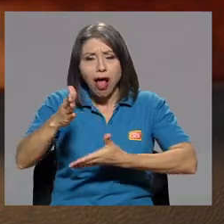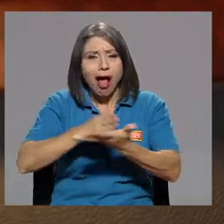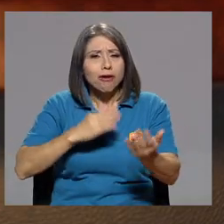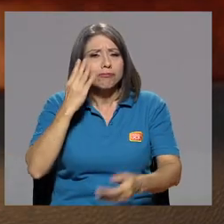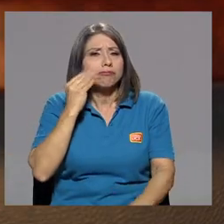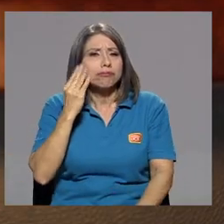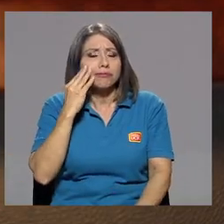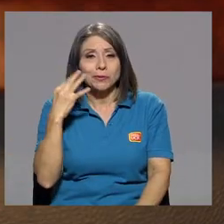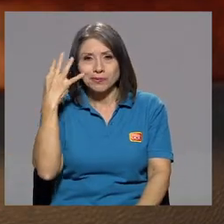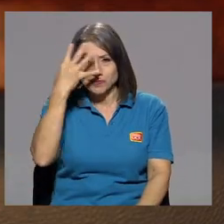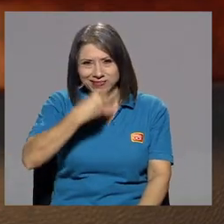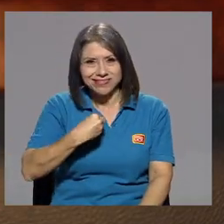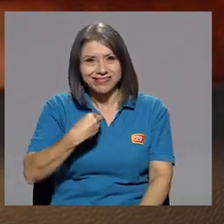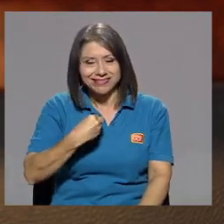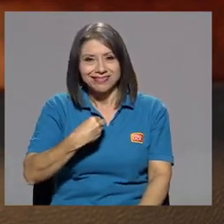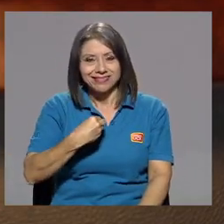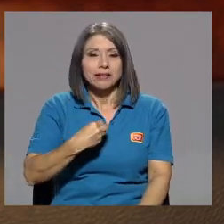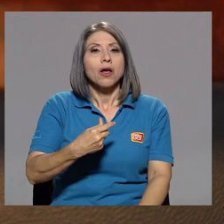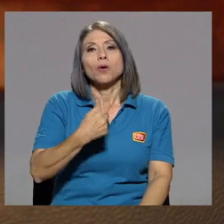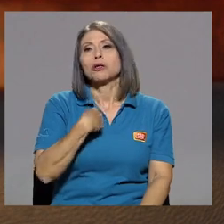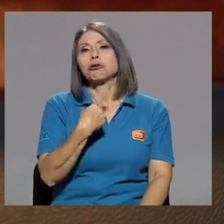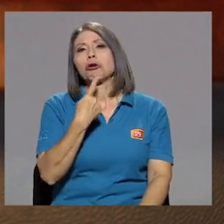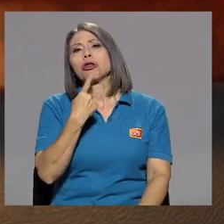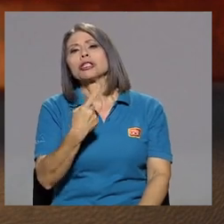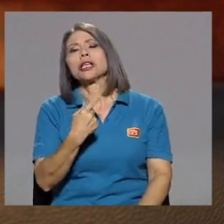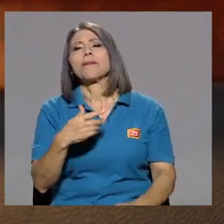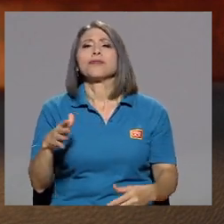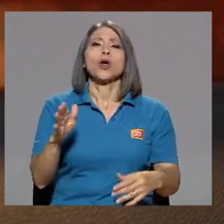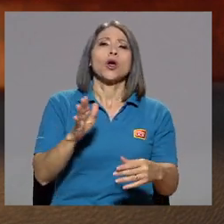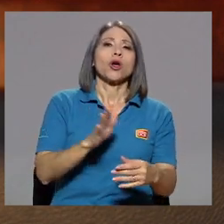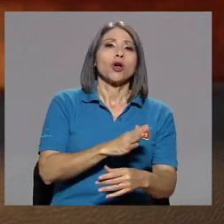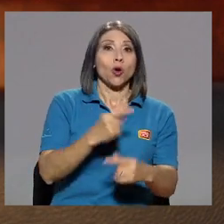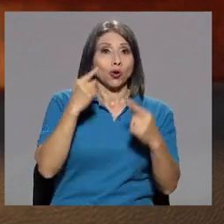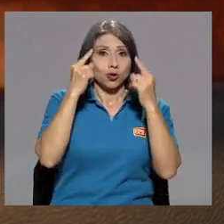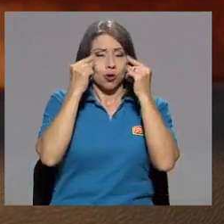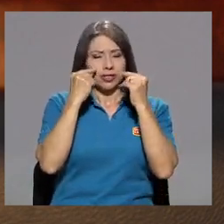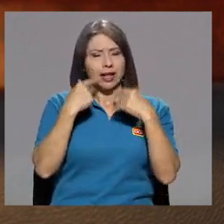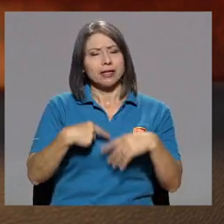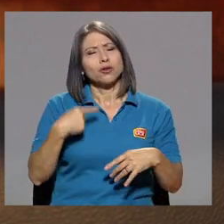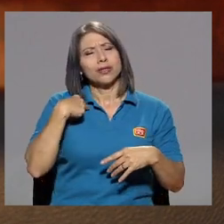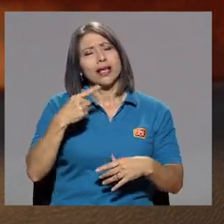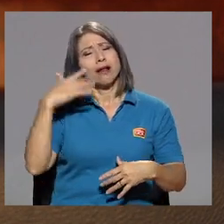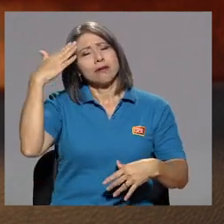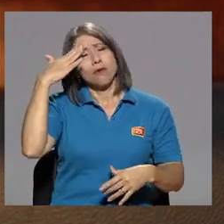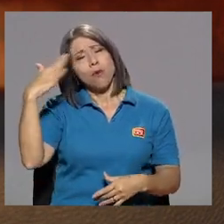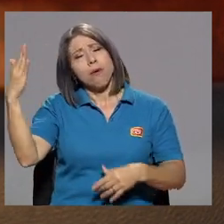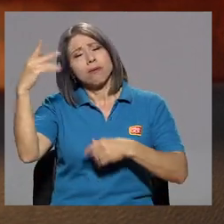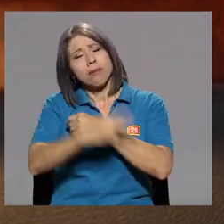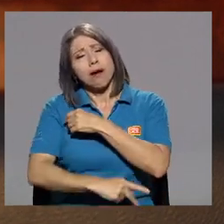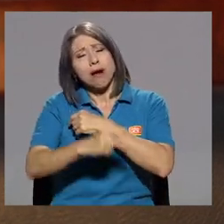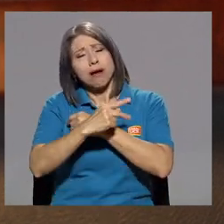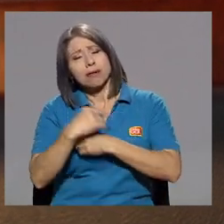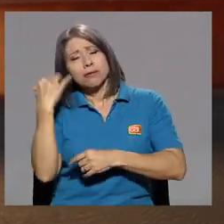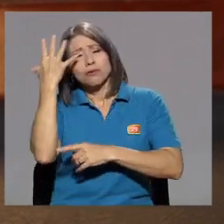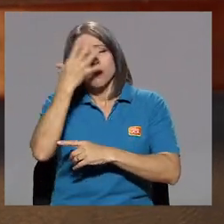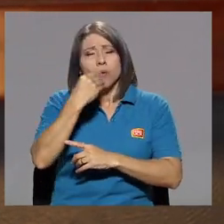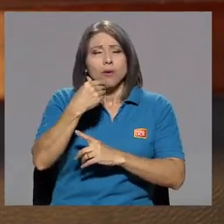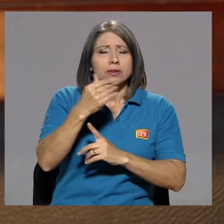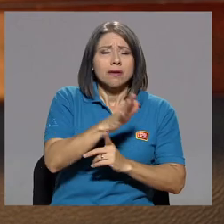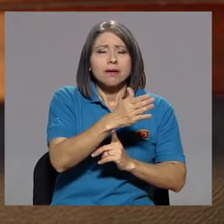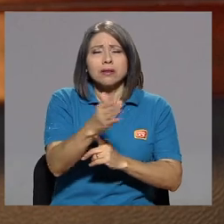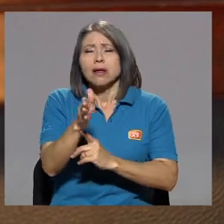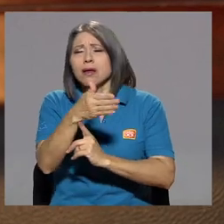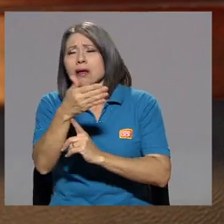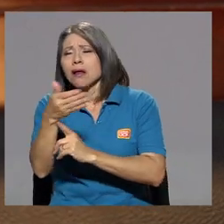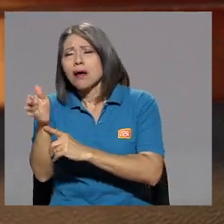anécdota muy linda. Porque cuando yo decía, noble paz, con los ojos cerrados, tu hermosa bandera. Entonces,